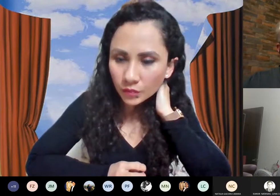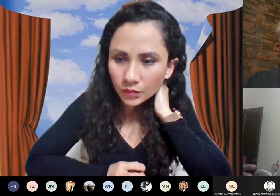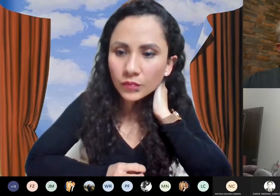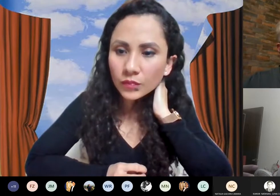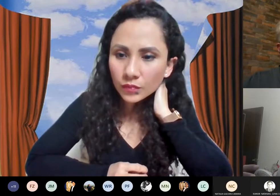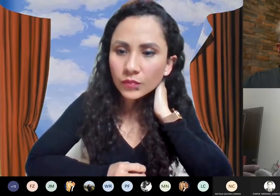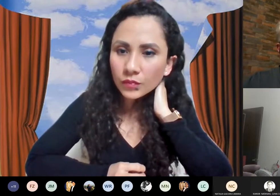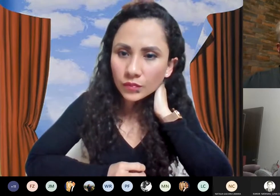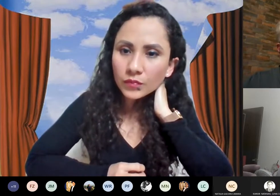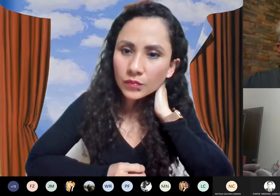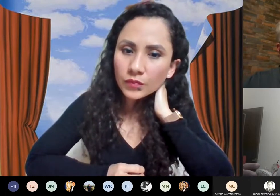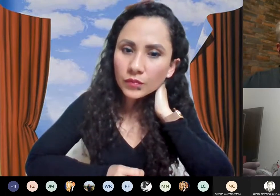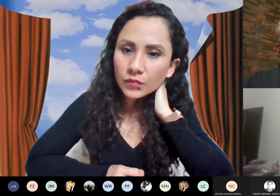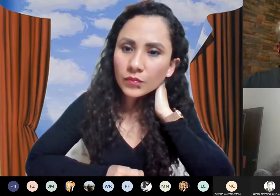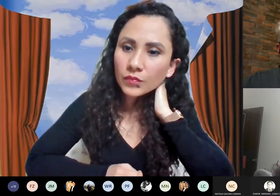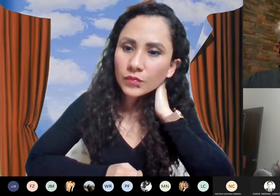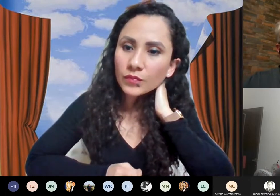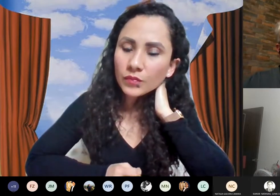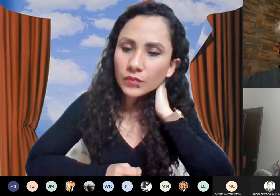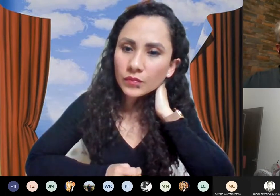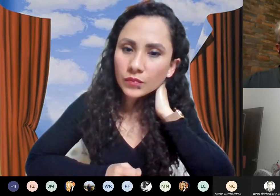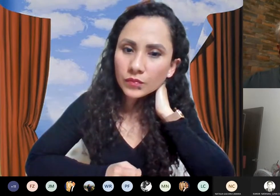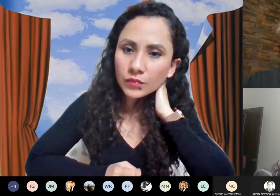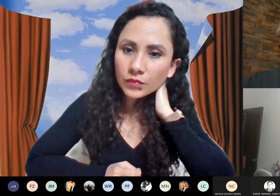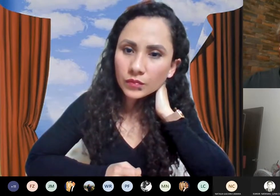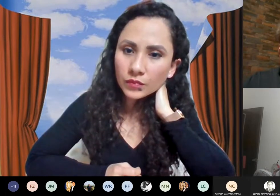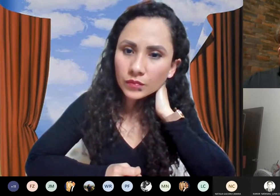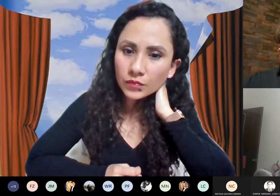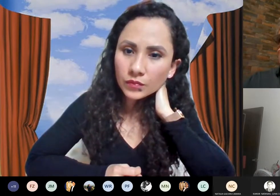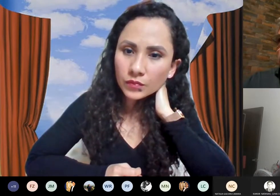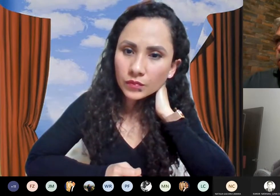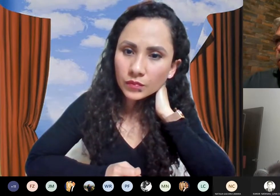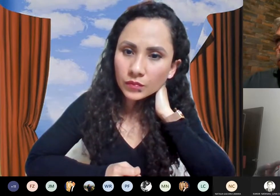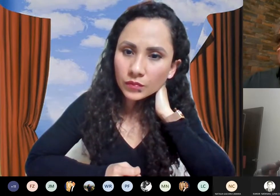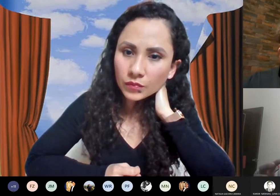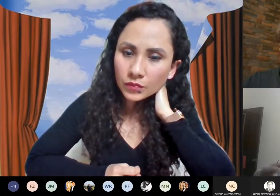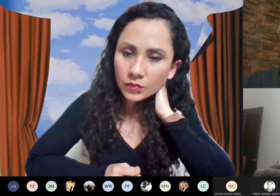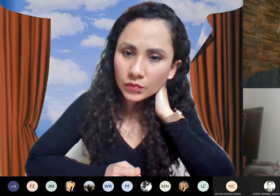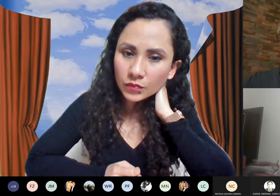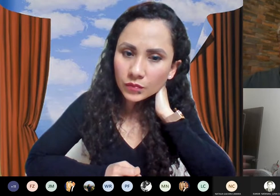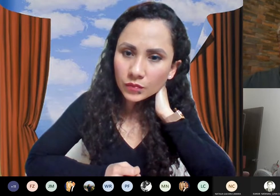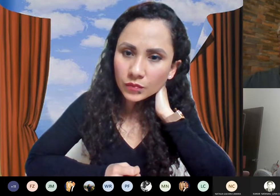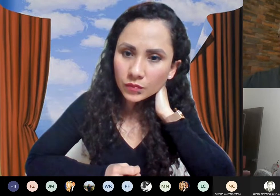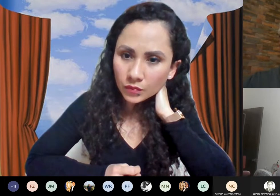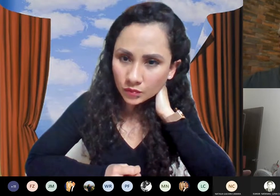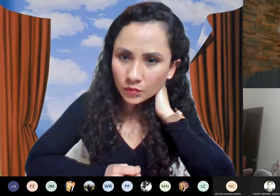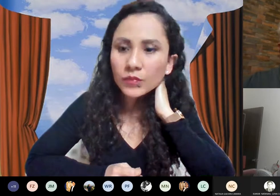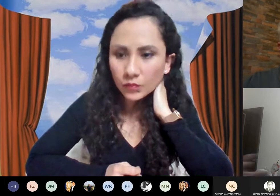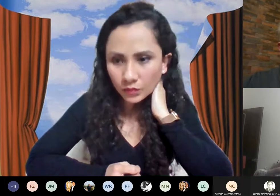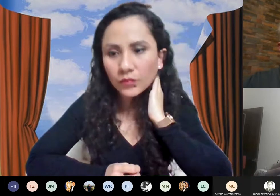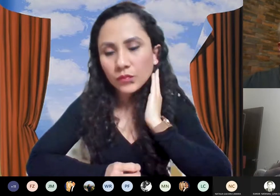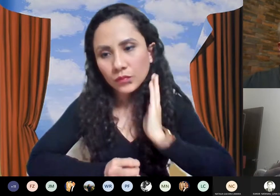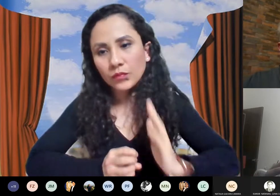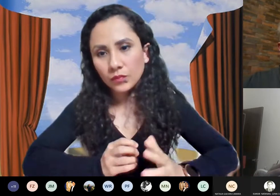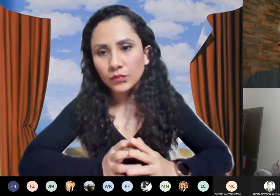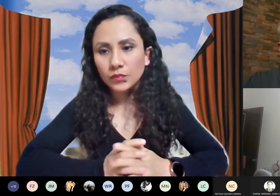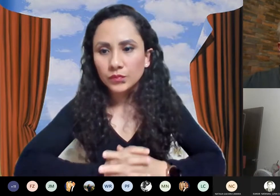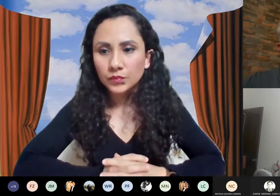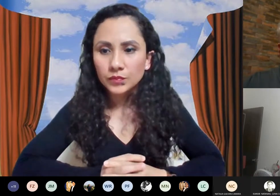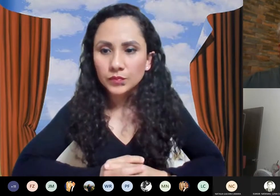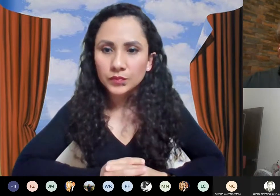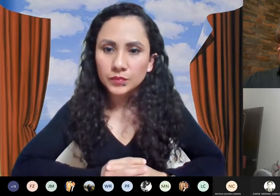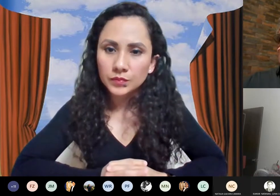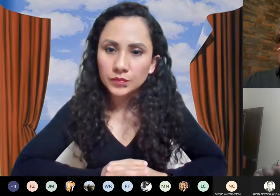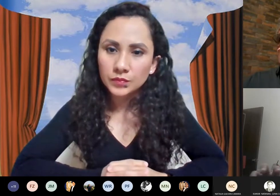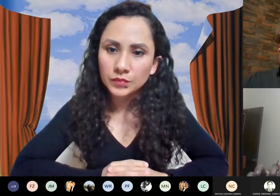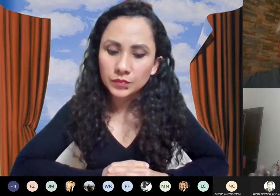y lo que queremos hacer es agruparlos en digamos que son fallas que ocurren en el y queremos agruparlos ¿no?